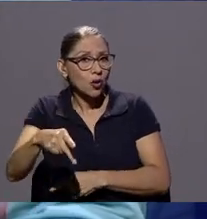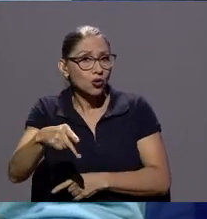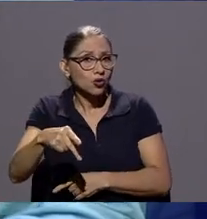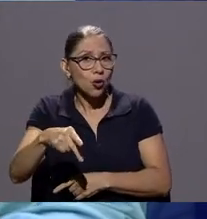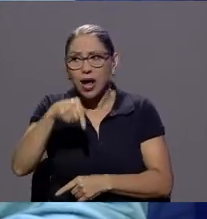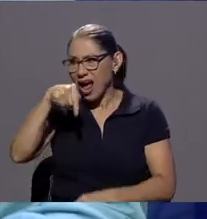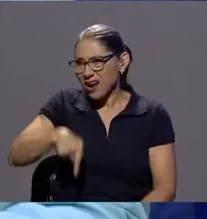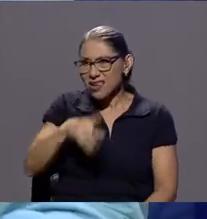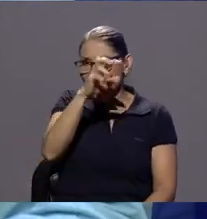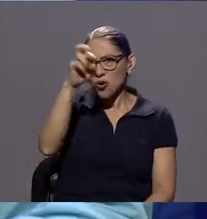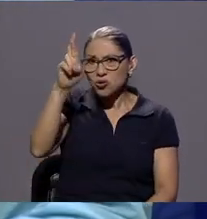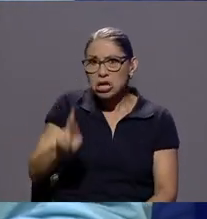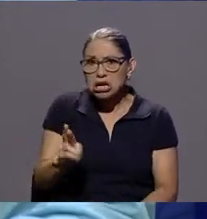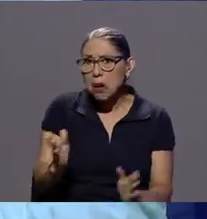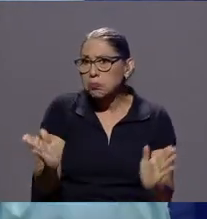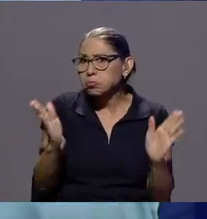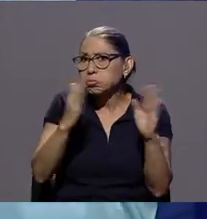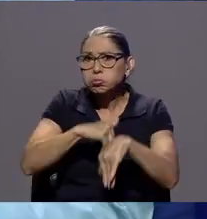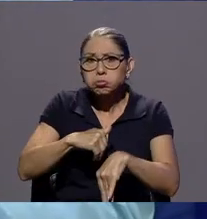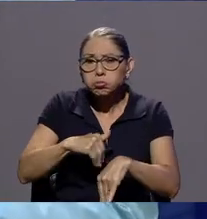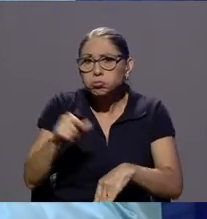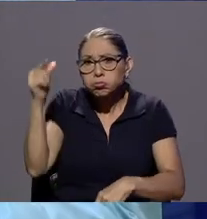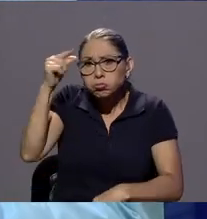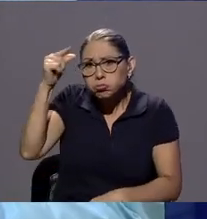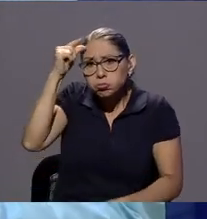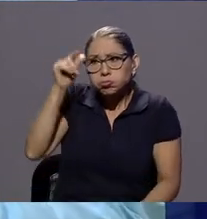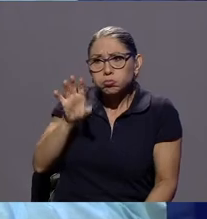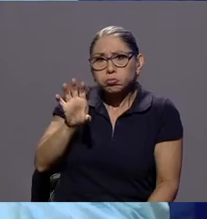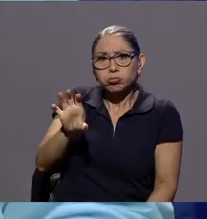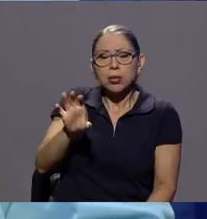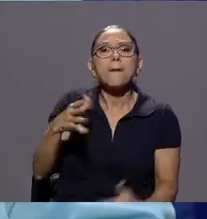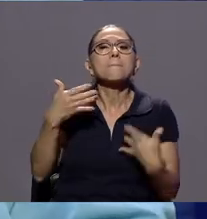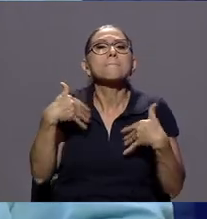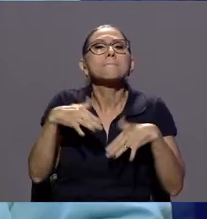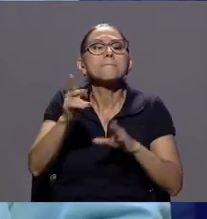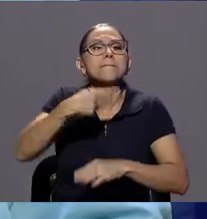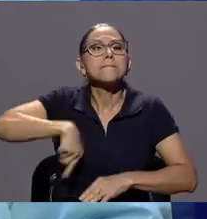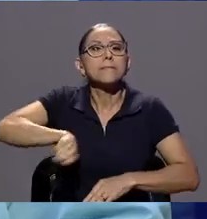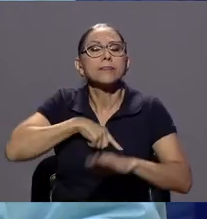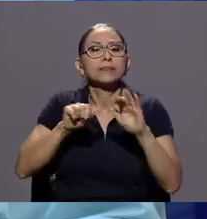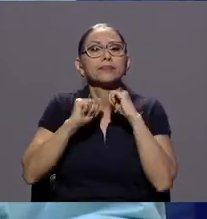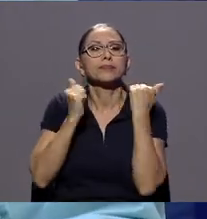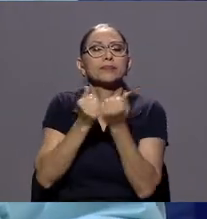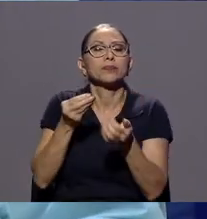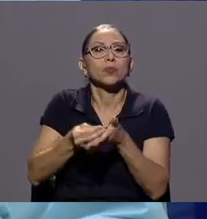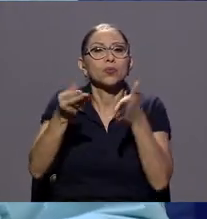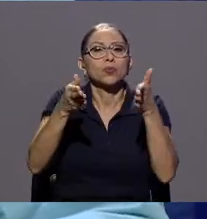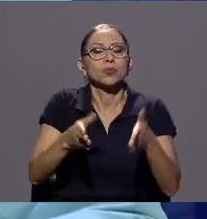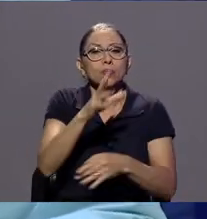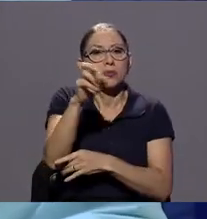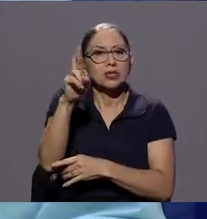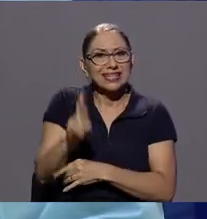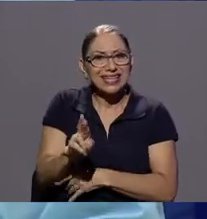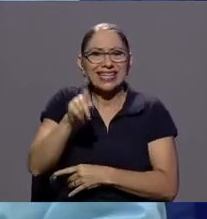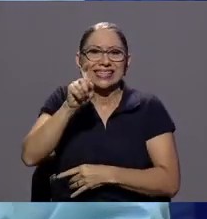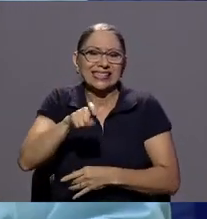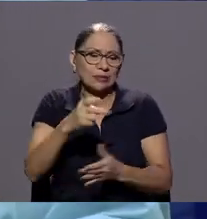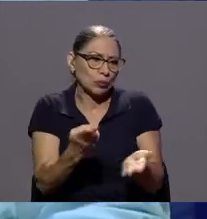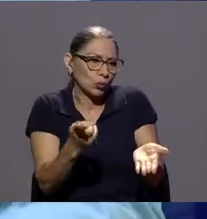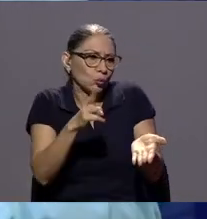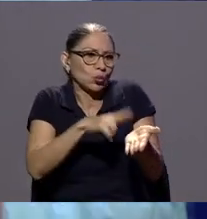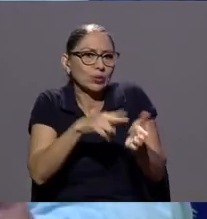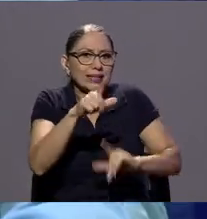existe entonces más bien nosotros en consumidores de Costa Rica hemos tenido que recurrir a laboratorios privados a